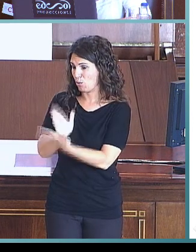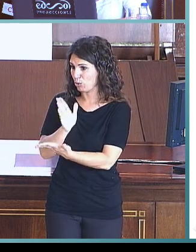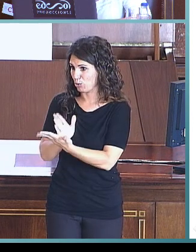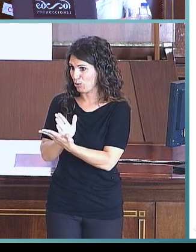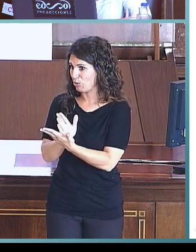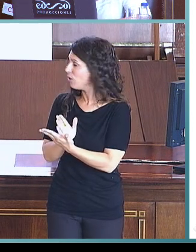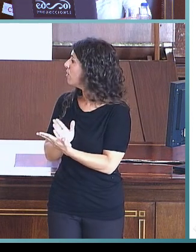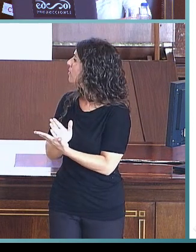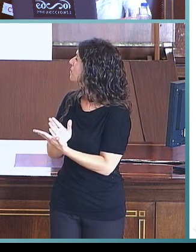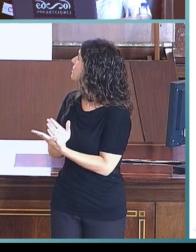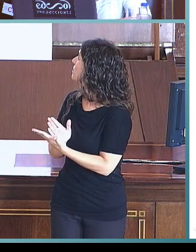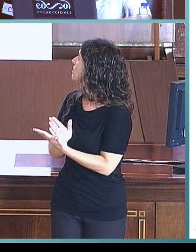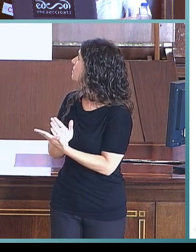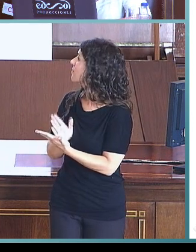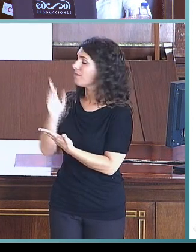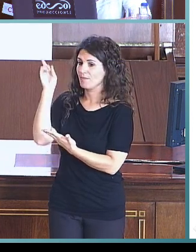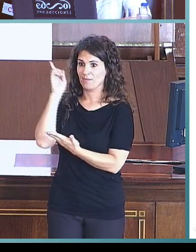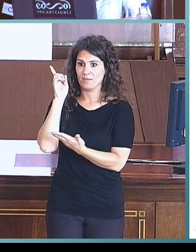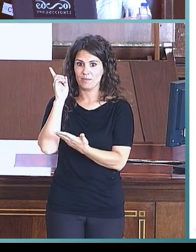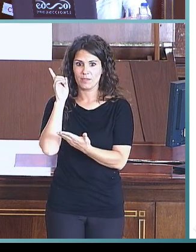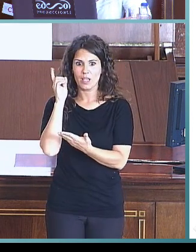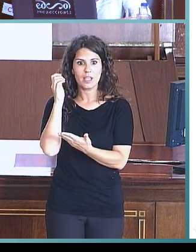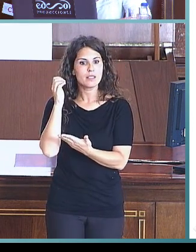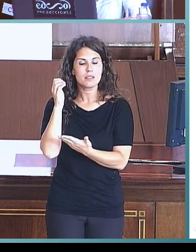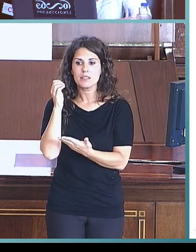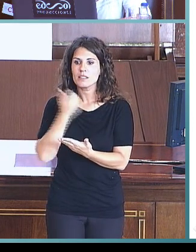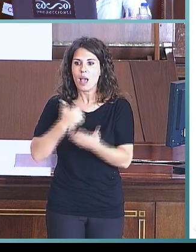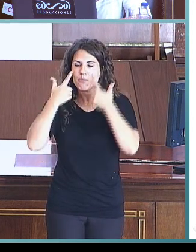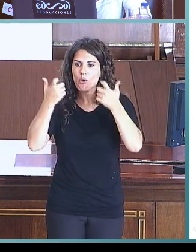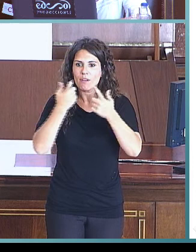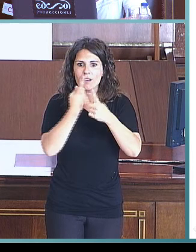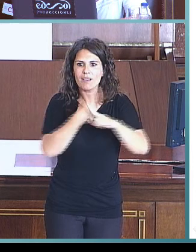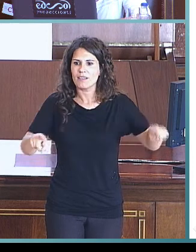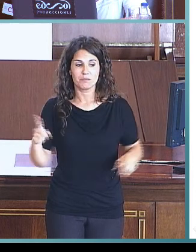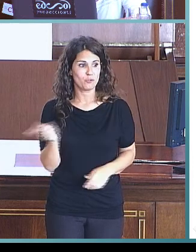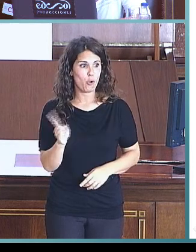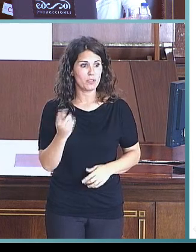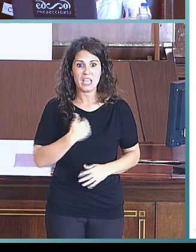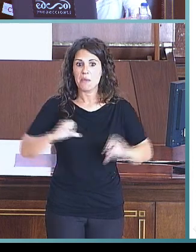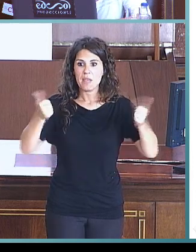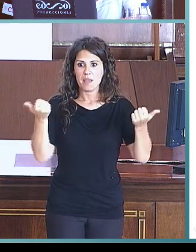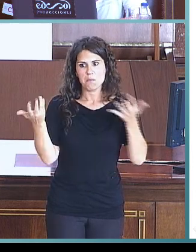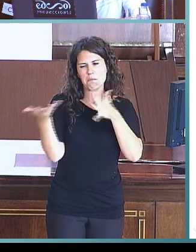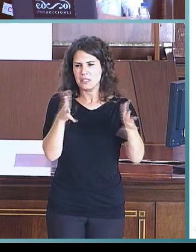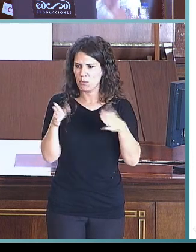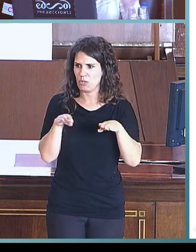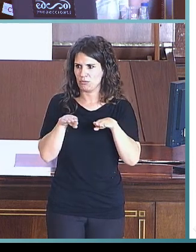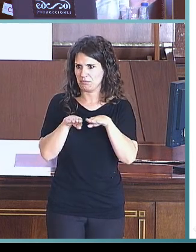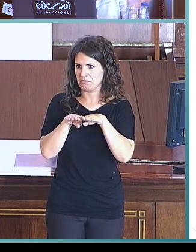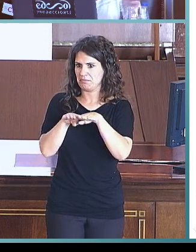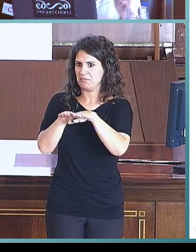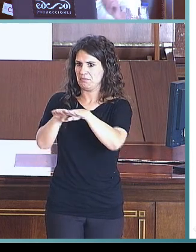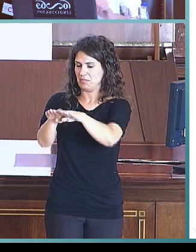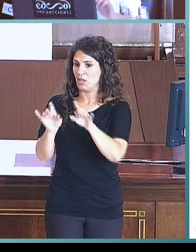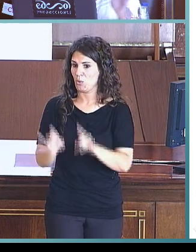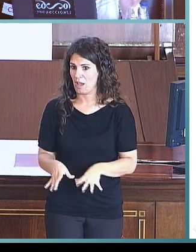final del tercer año, ya estos caminos comienzan a acercarse, comienzan a aproximarse un poco la línea, también, de lo